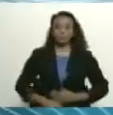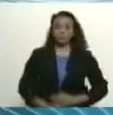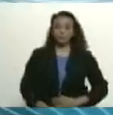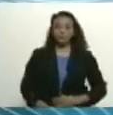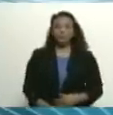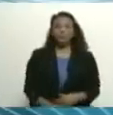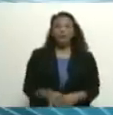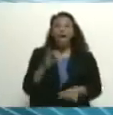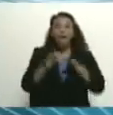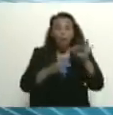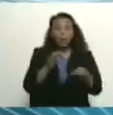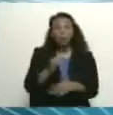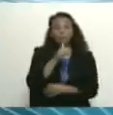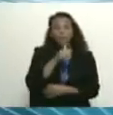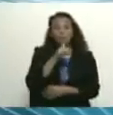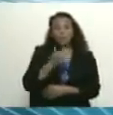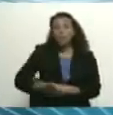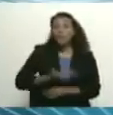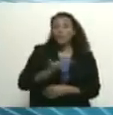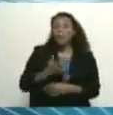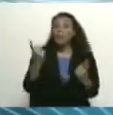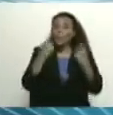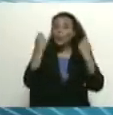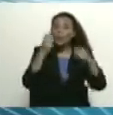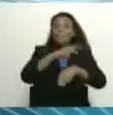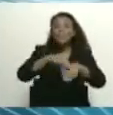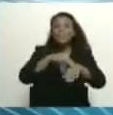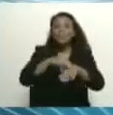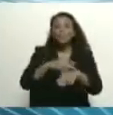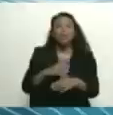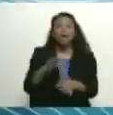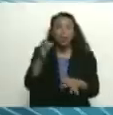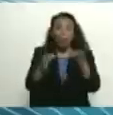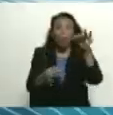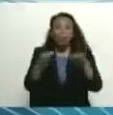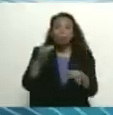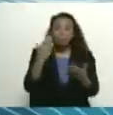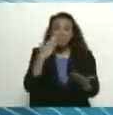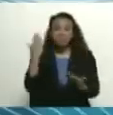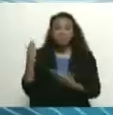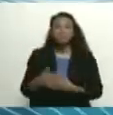En algunos detalles de esta noticia que habría publicado el Ministerio Público más temprano justamente,